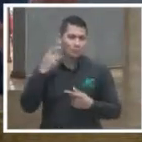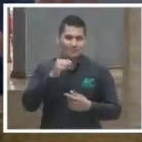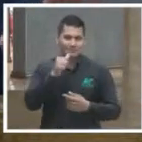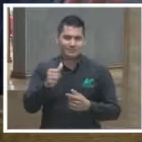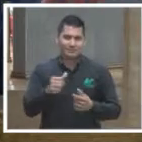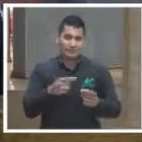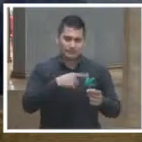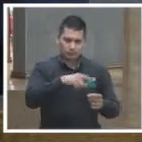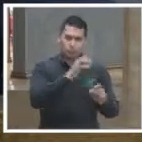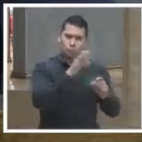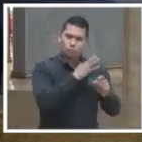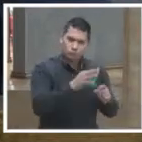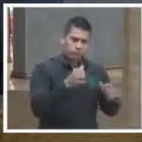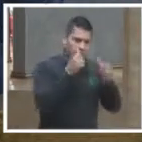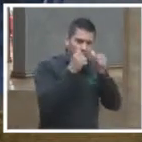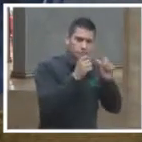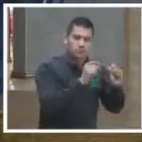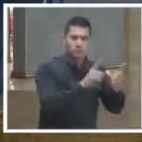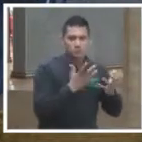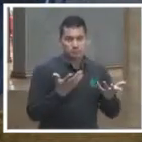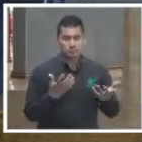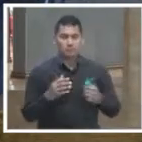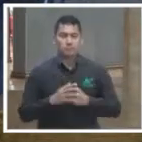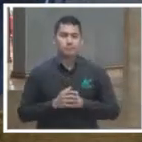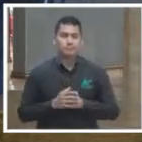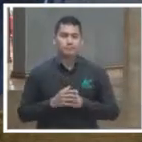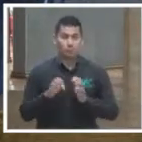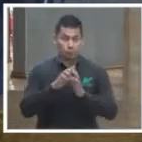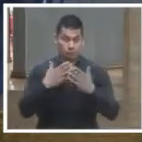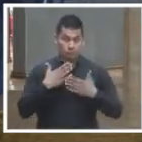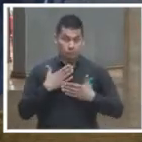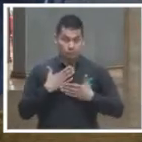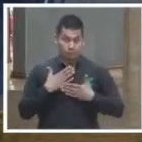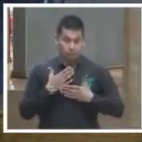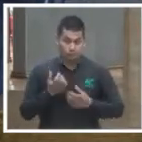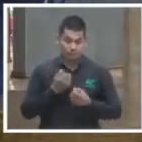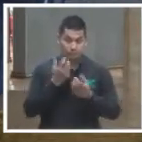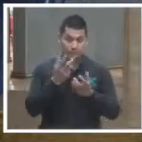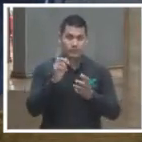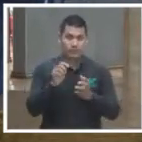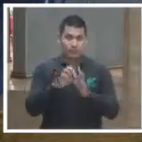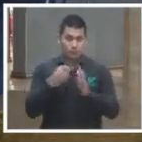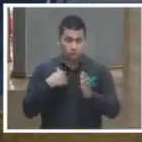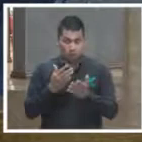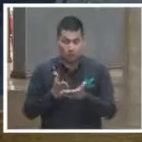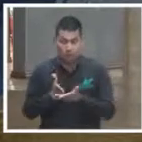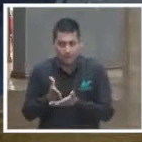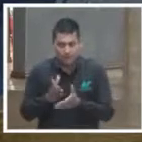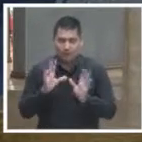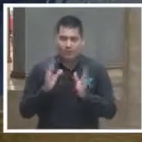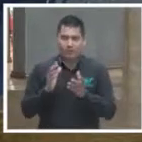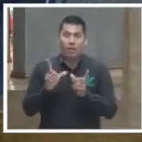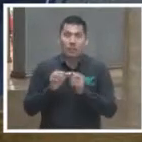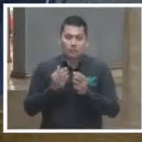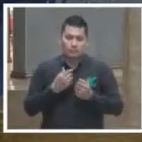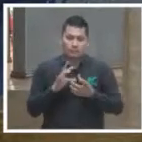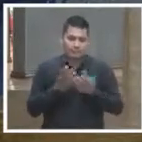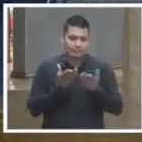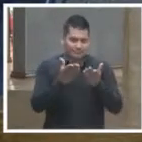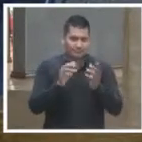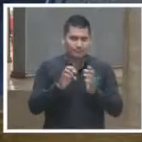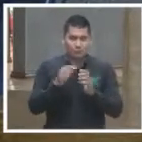Por supuesto, no estoy hablando y por eso nada más hago la referencia, no me meto a eso porque ese es un tema que seguramente